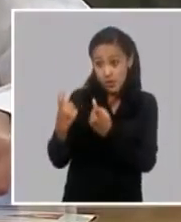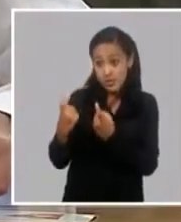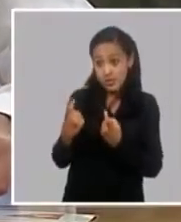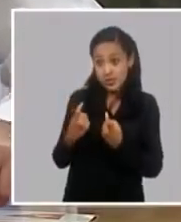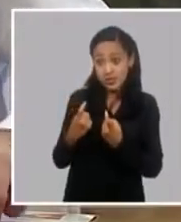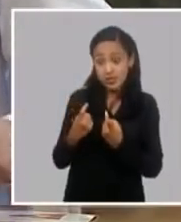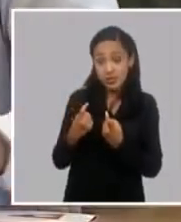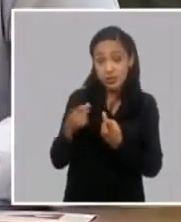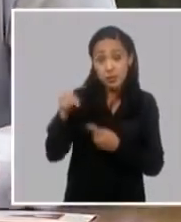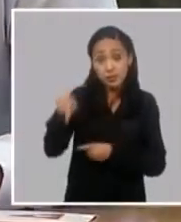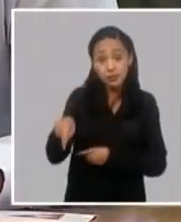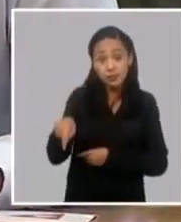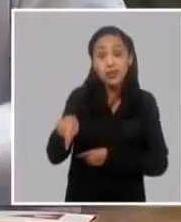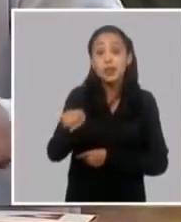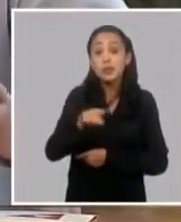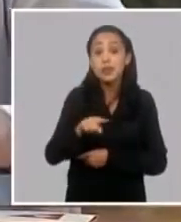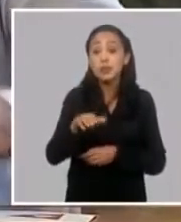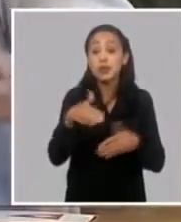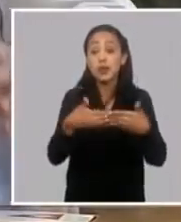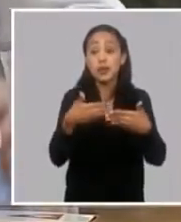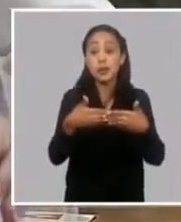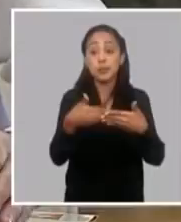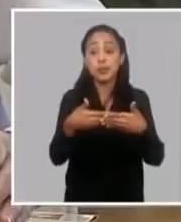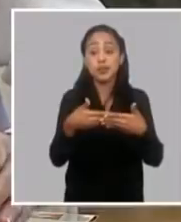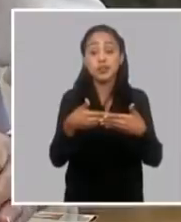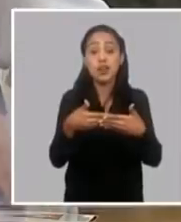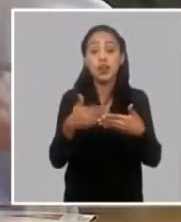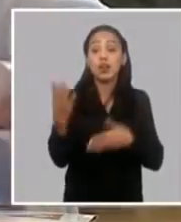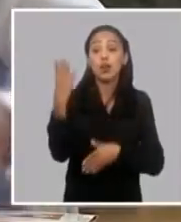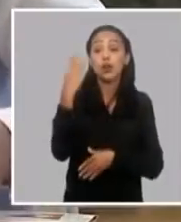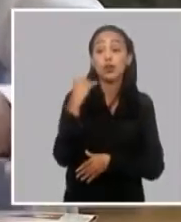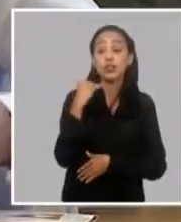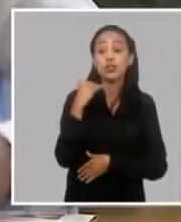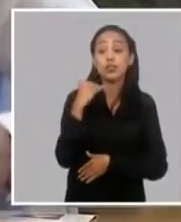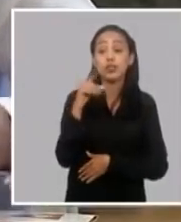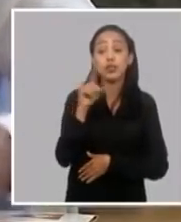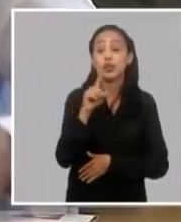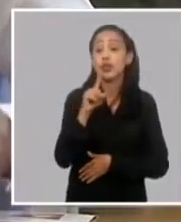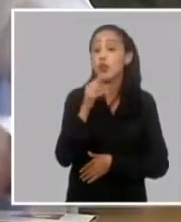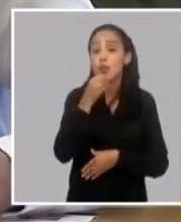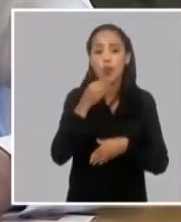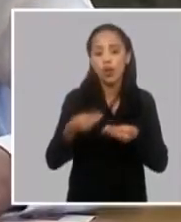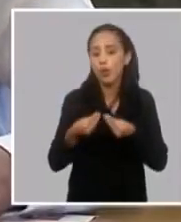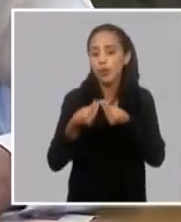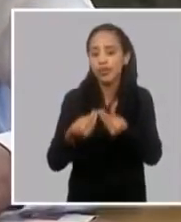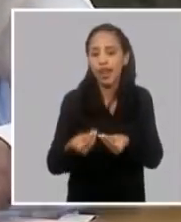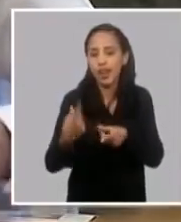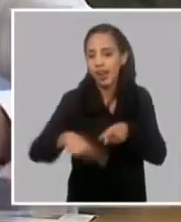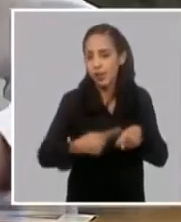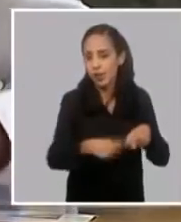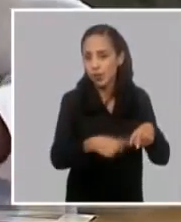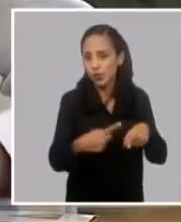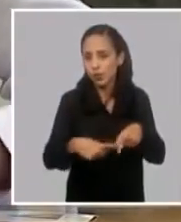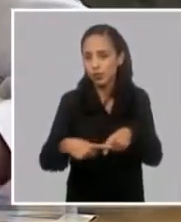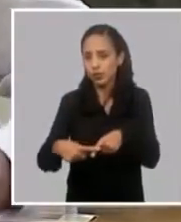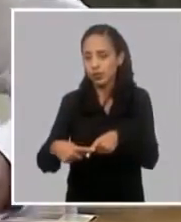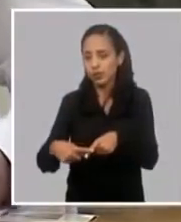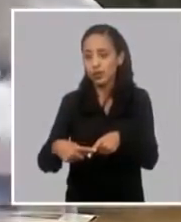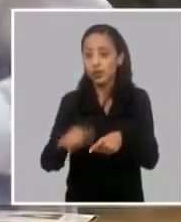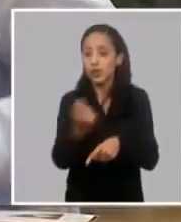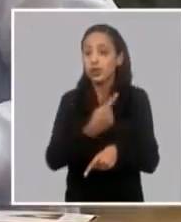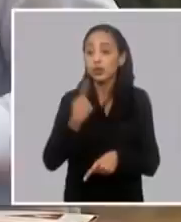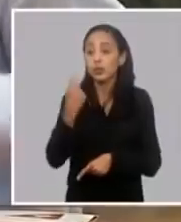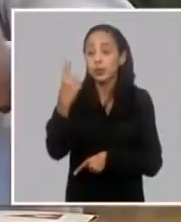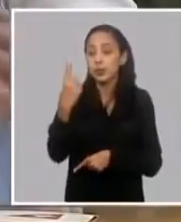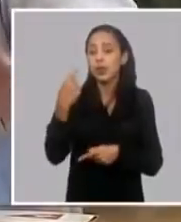y el propio la propia compañía nos dice que no descarga ese barco hasta que no paguemos